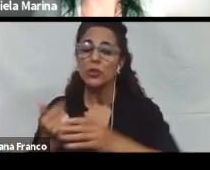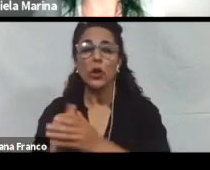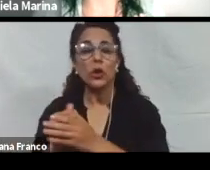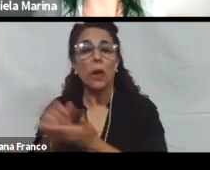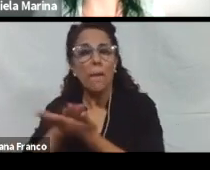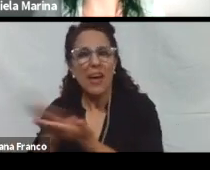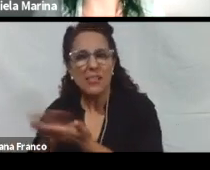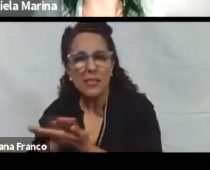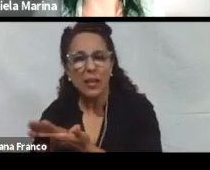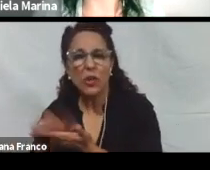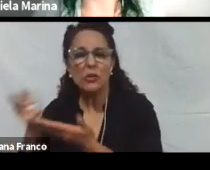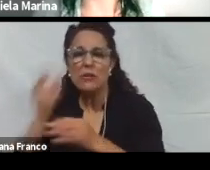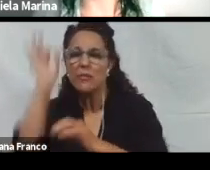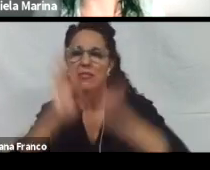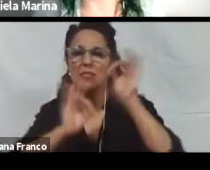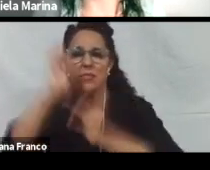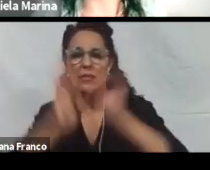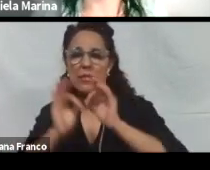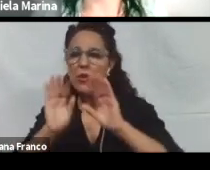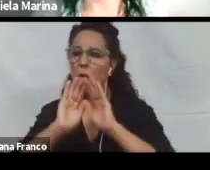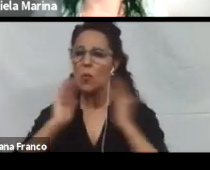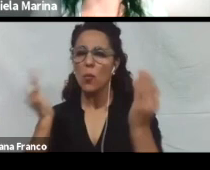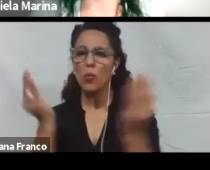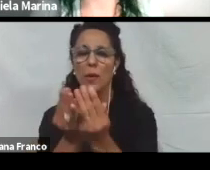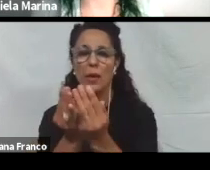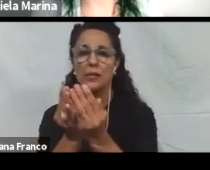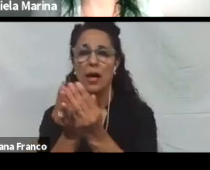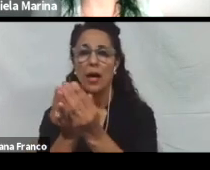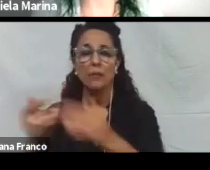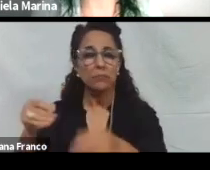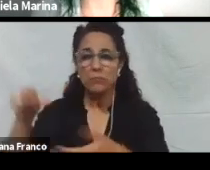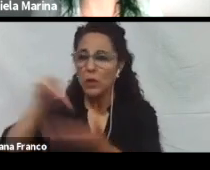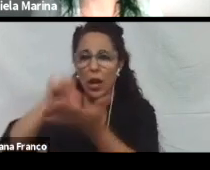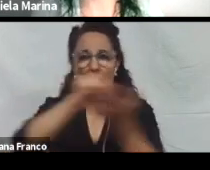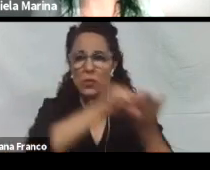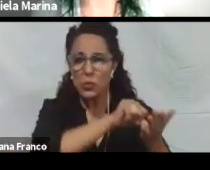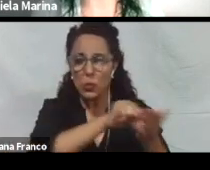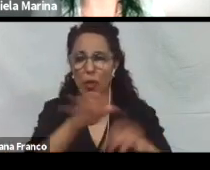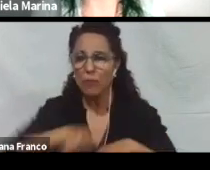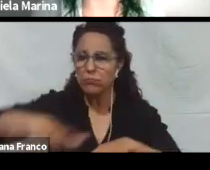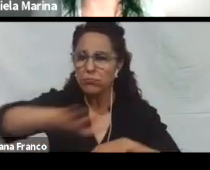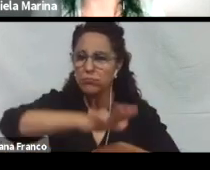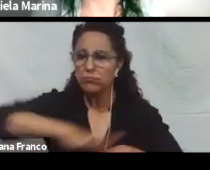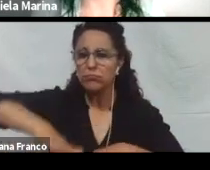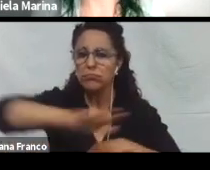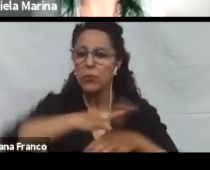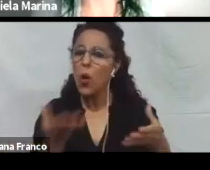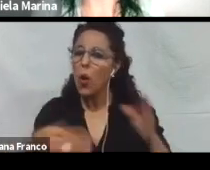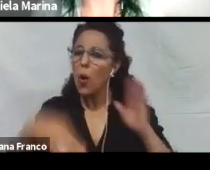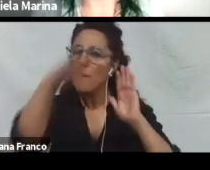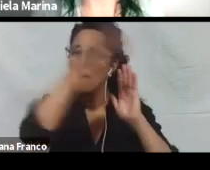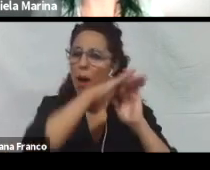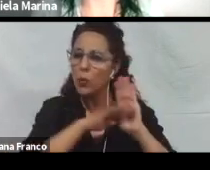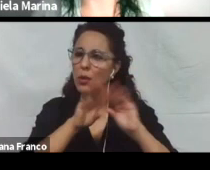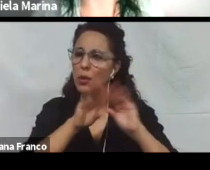en el diseño universal para entornos urbanos. Se trata de un conjunto de pautas que nos